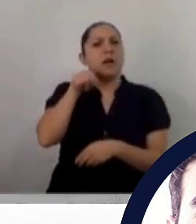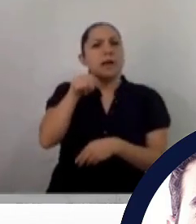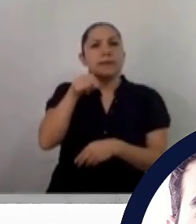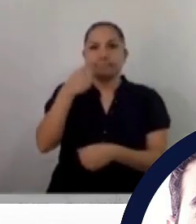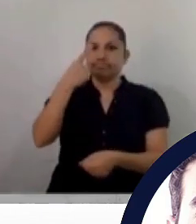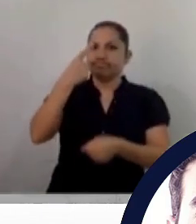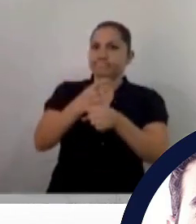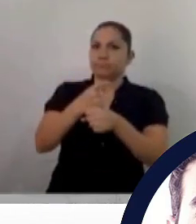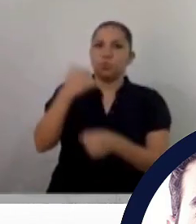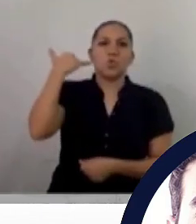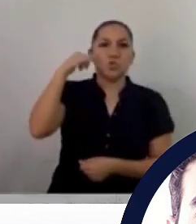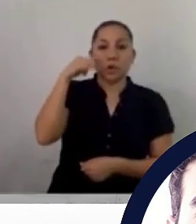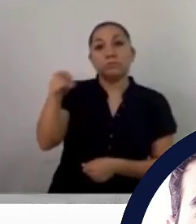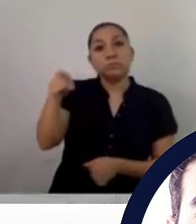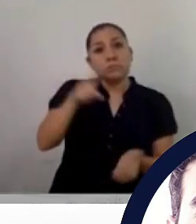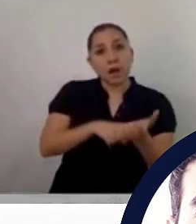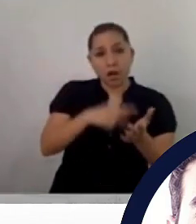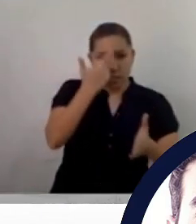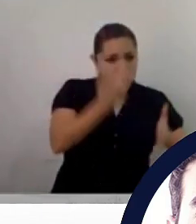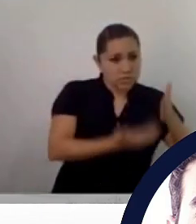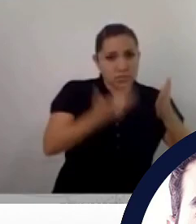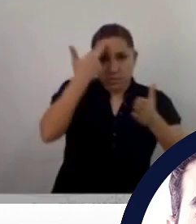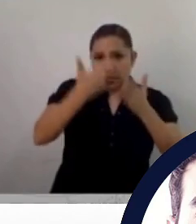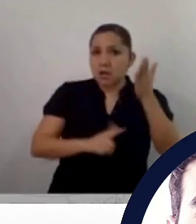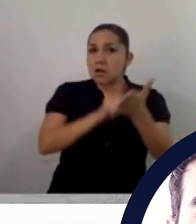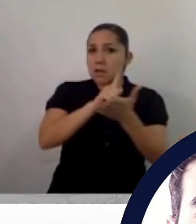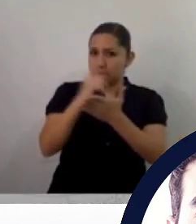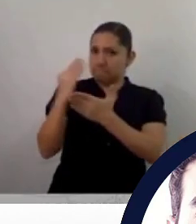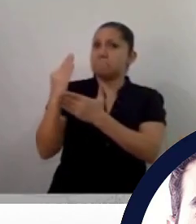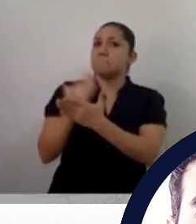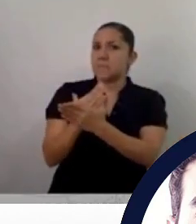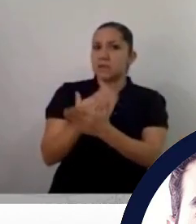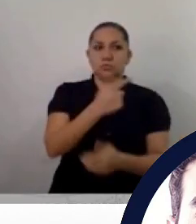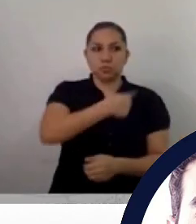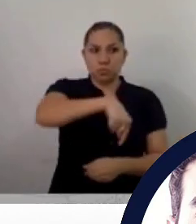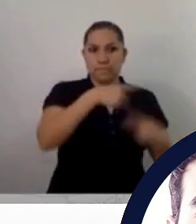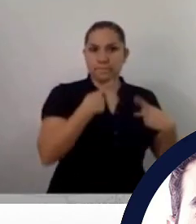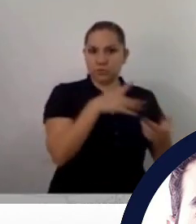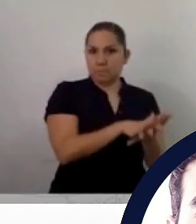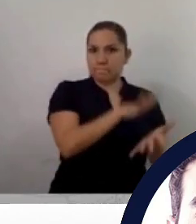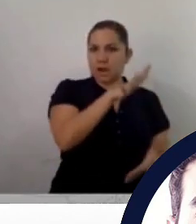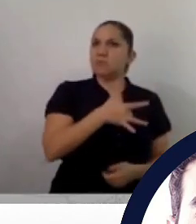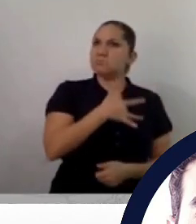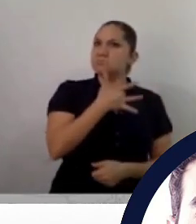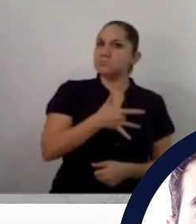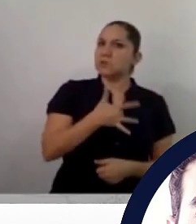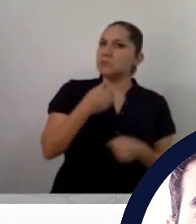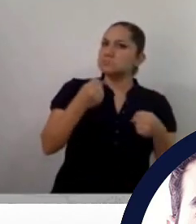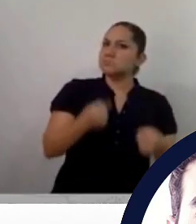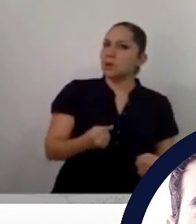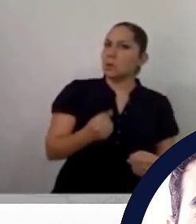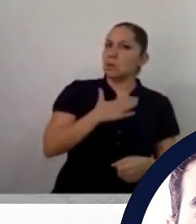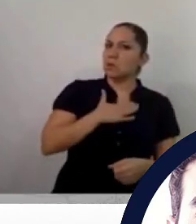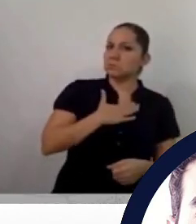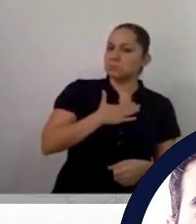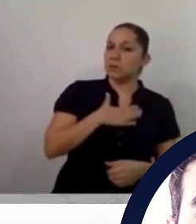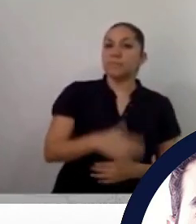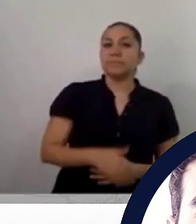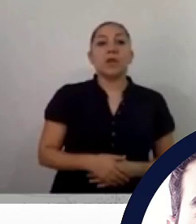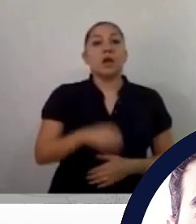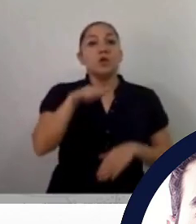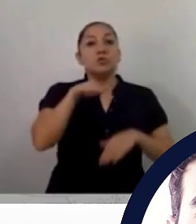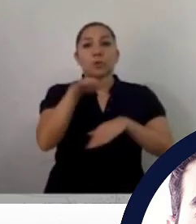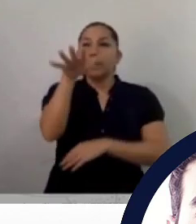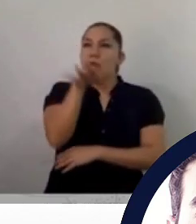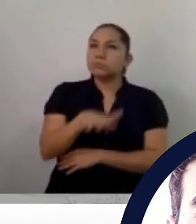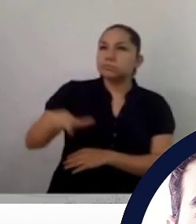muchas patentes para la innovación. Tienen muchos investigadores por cada 100 mil habitantes. Y la diversificación